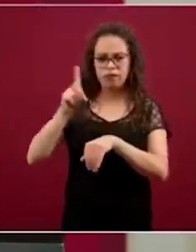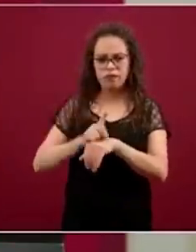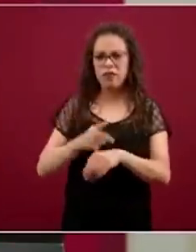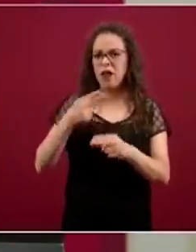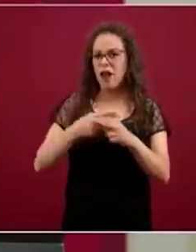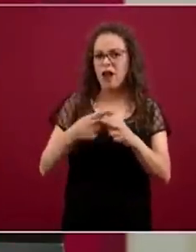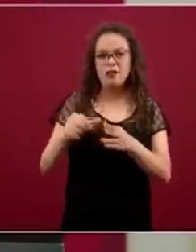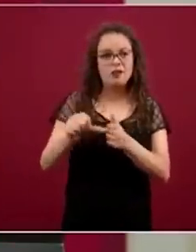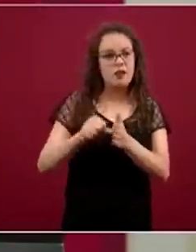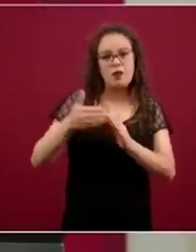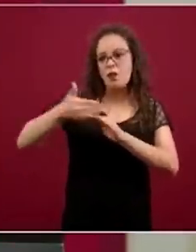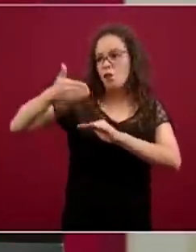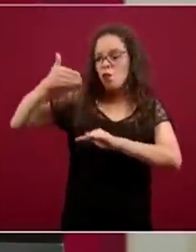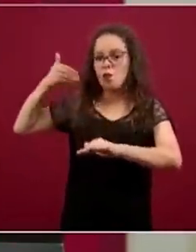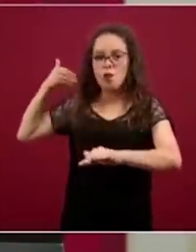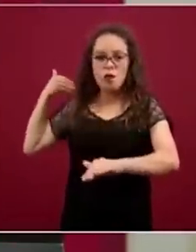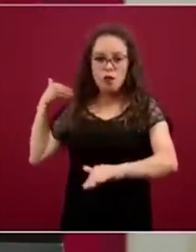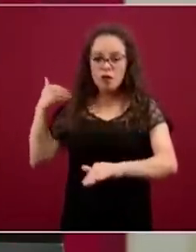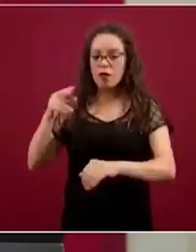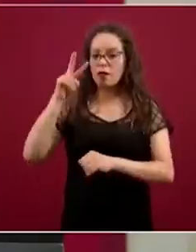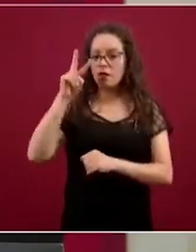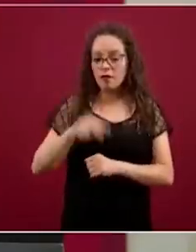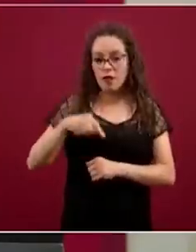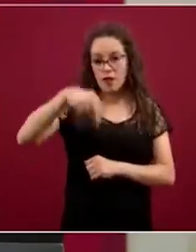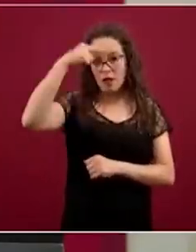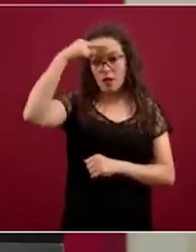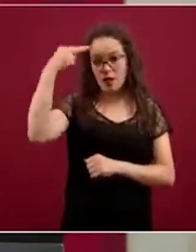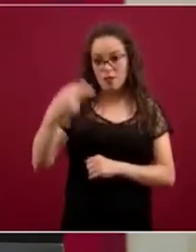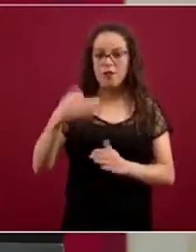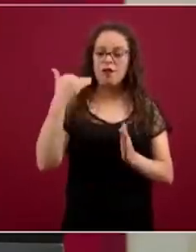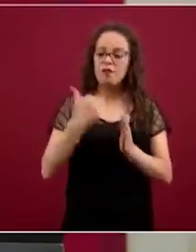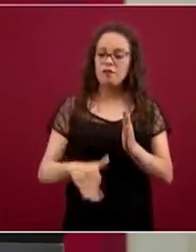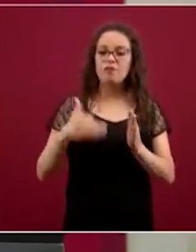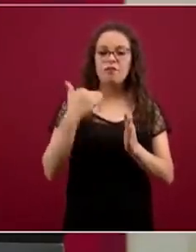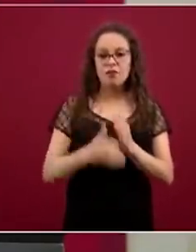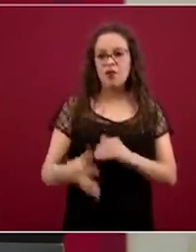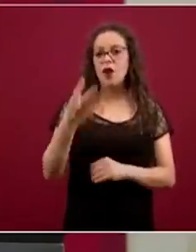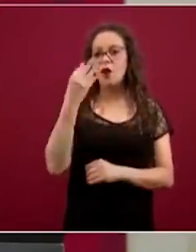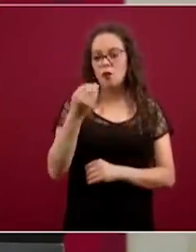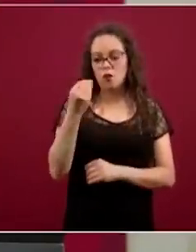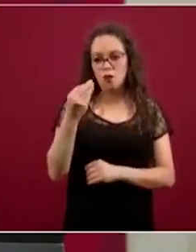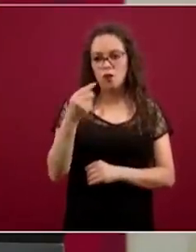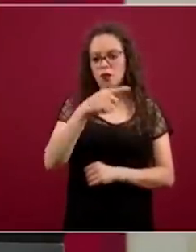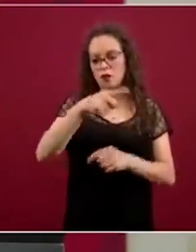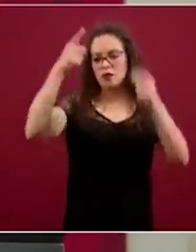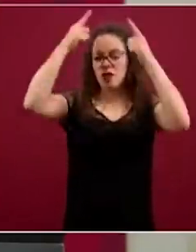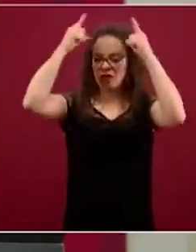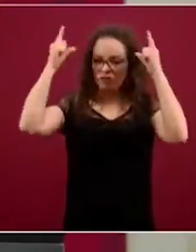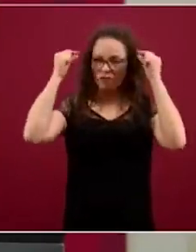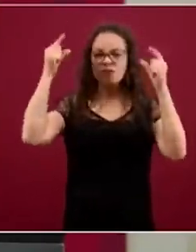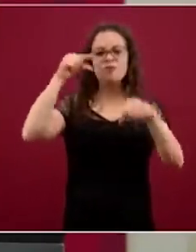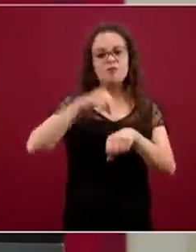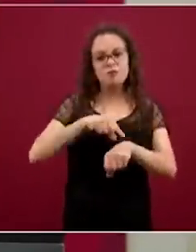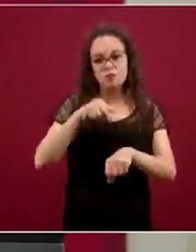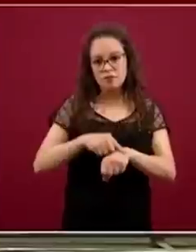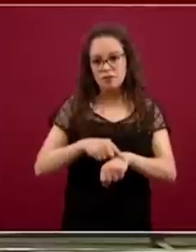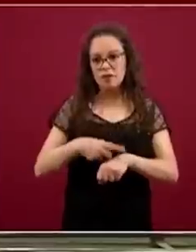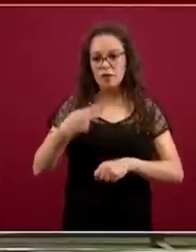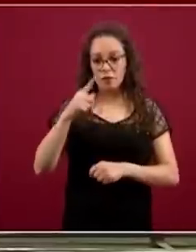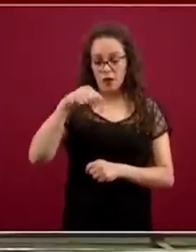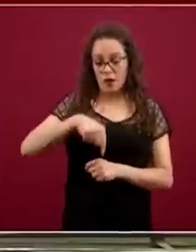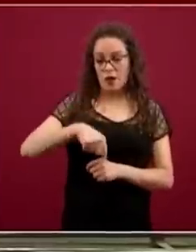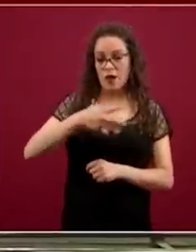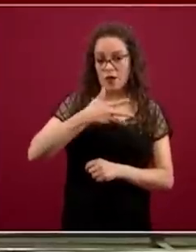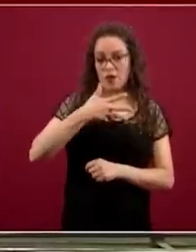incluso, México tiene un déficit muy importante de personal de salud, México tiene talentosísimas y talentosísimos